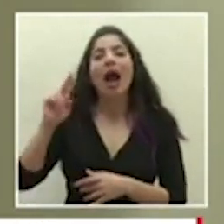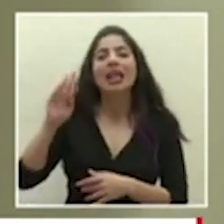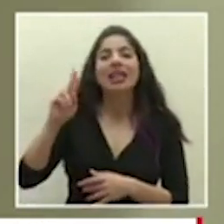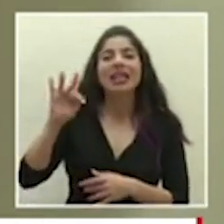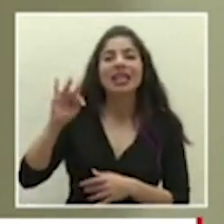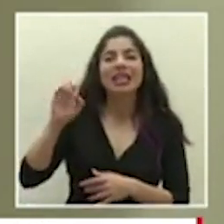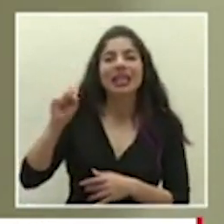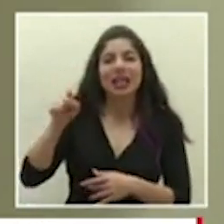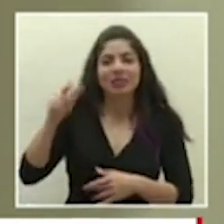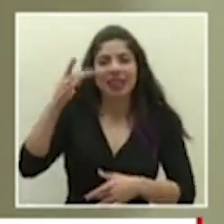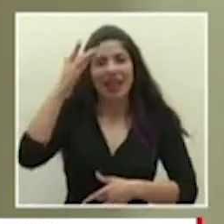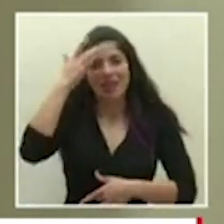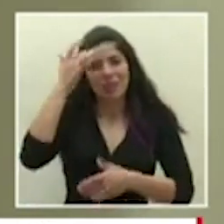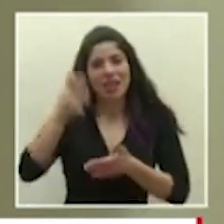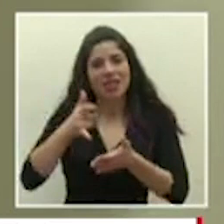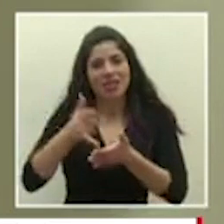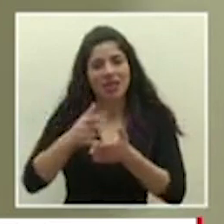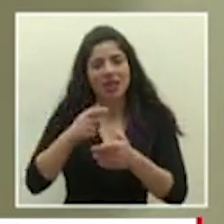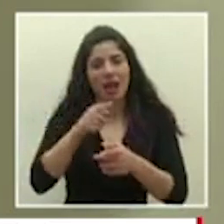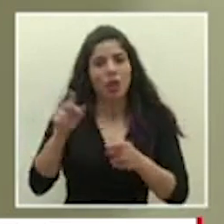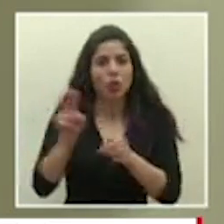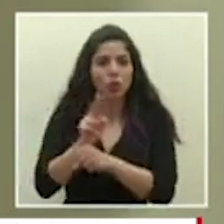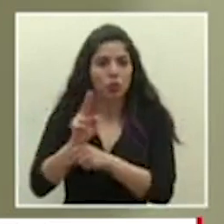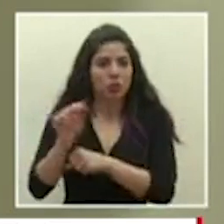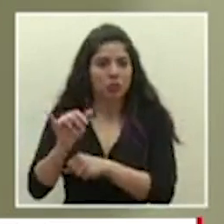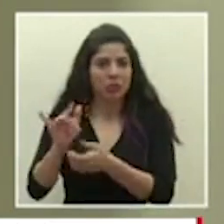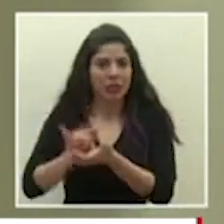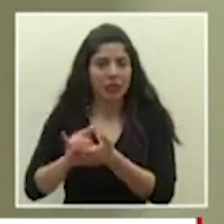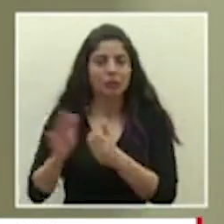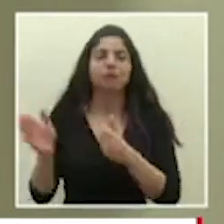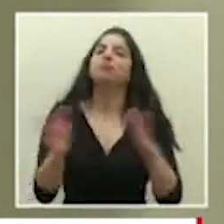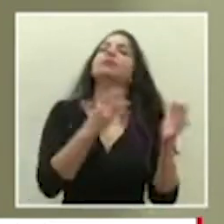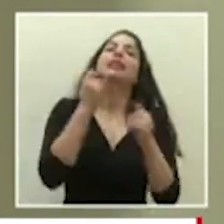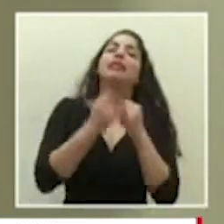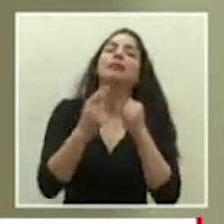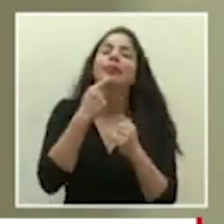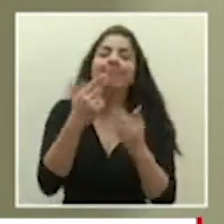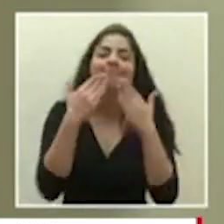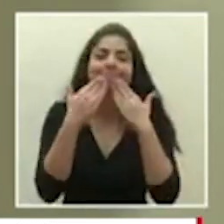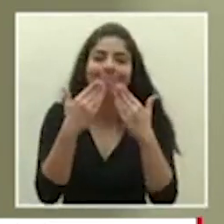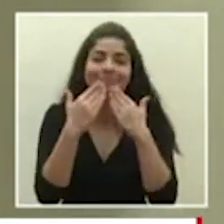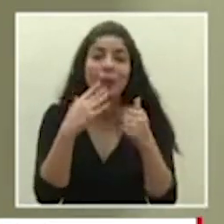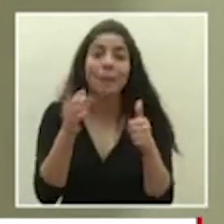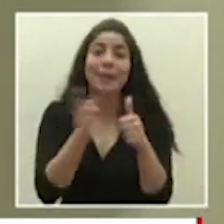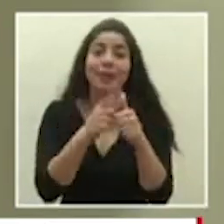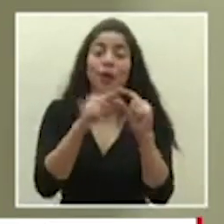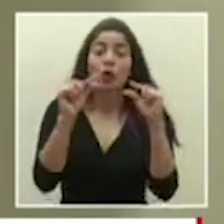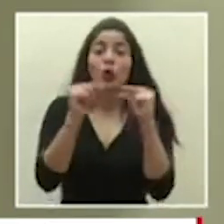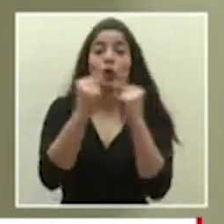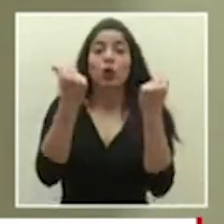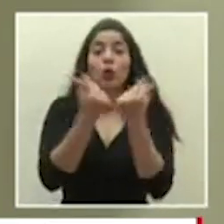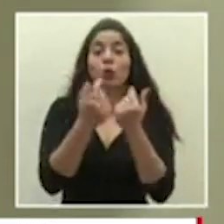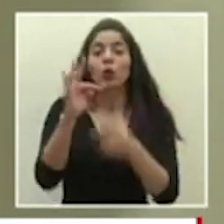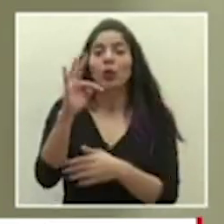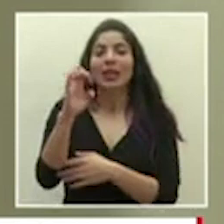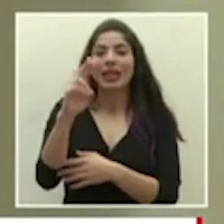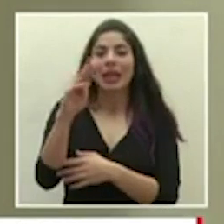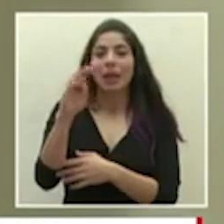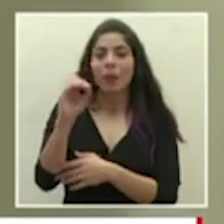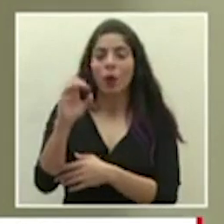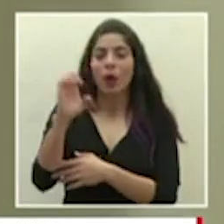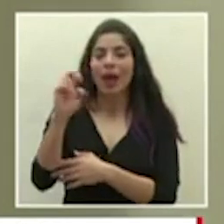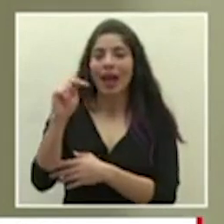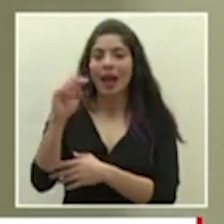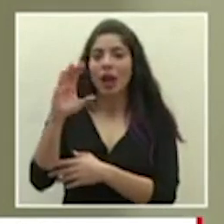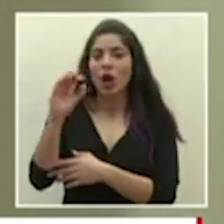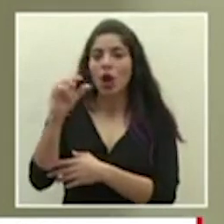crónicas termino haciendo unos agradecimientos el primero al grupo termoencogibles que hizo